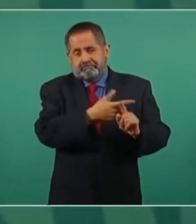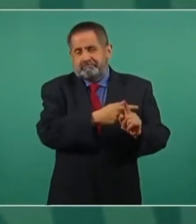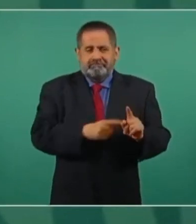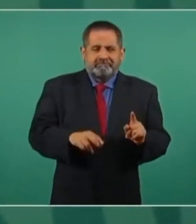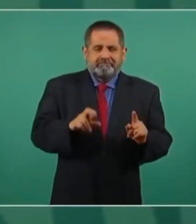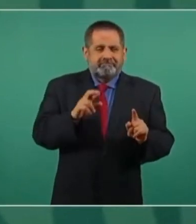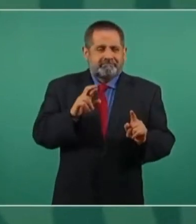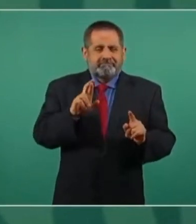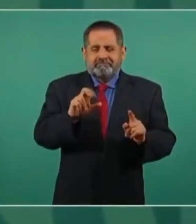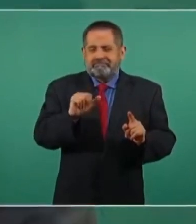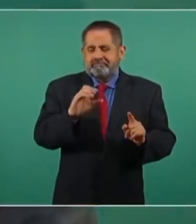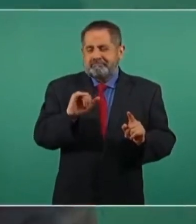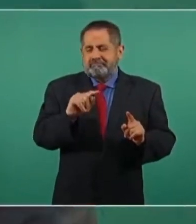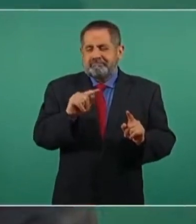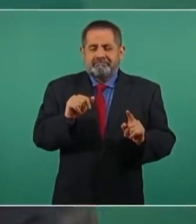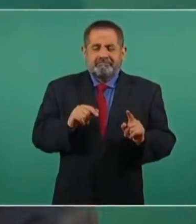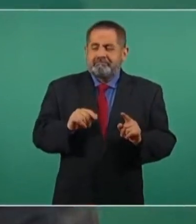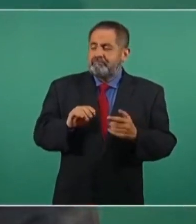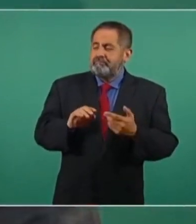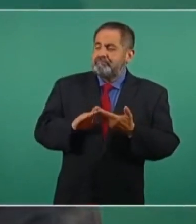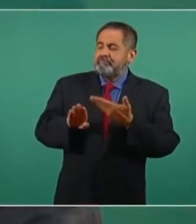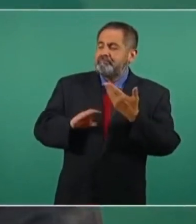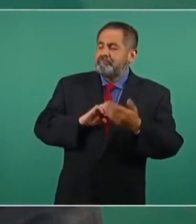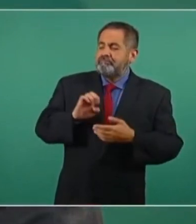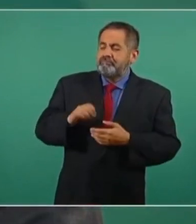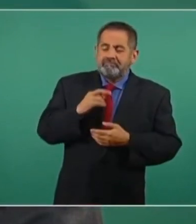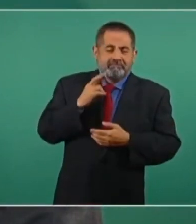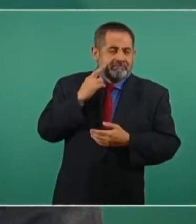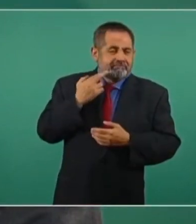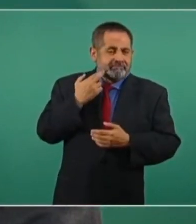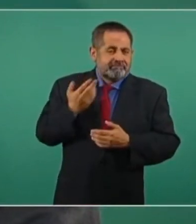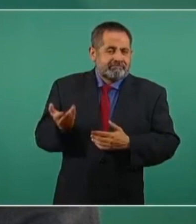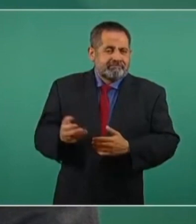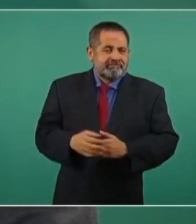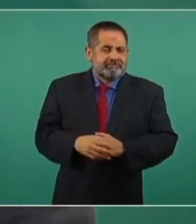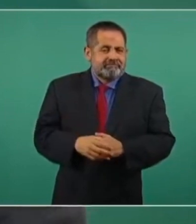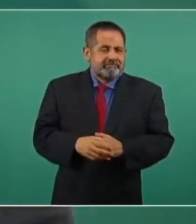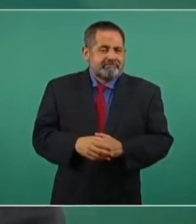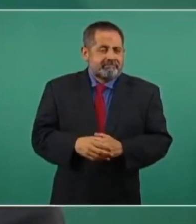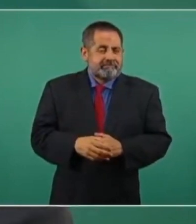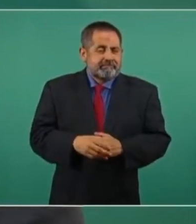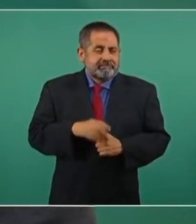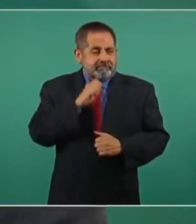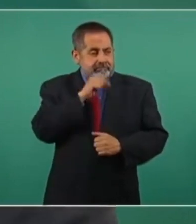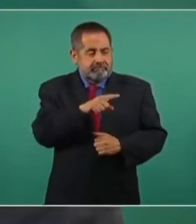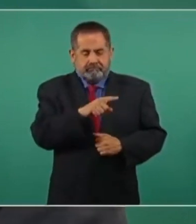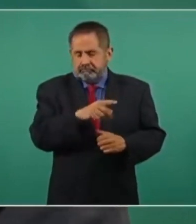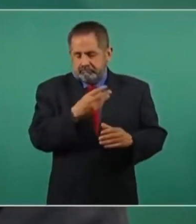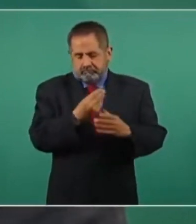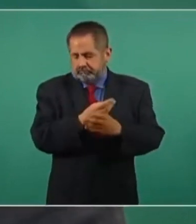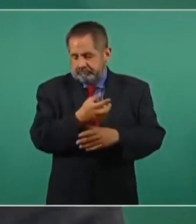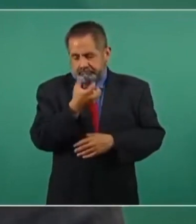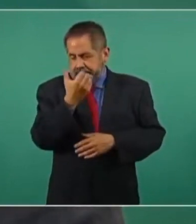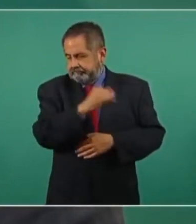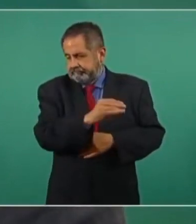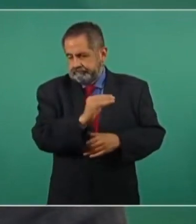pero que con su PAN se lo coman.